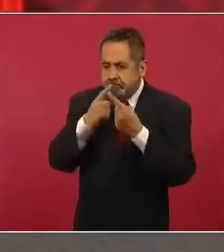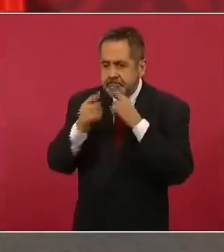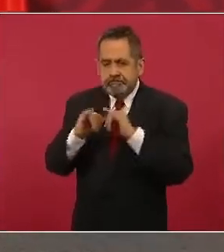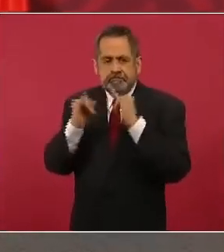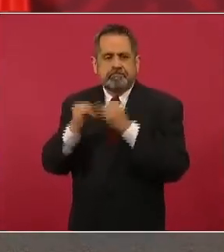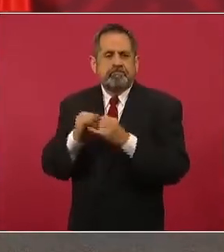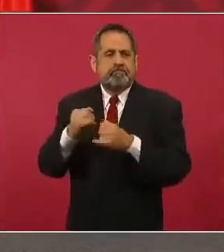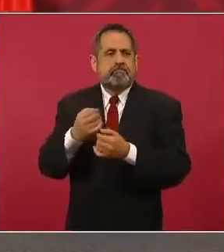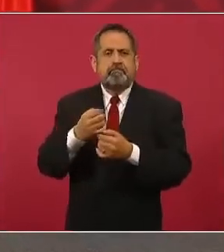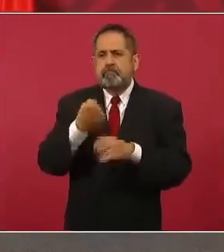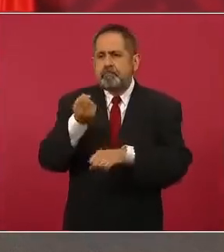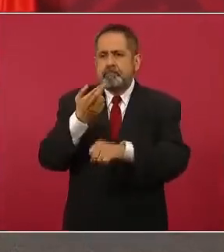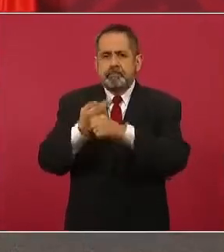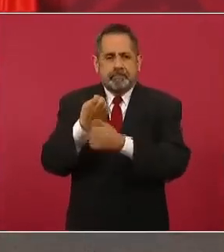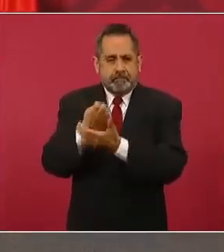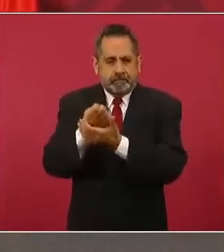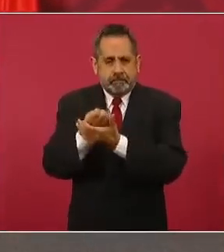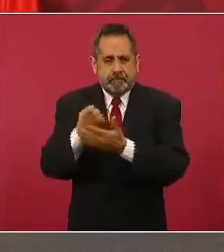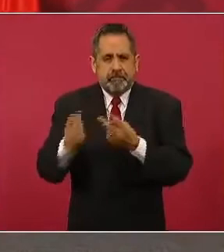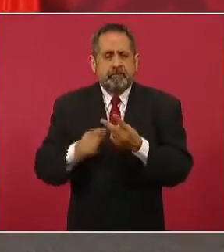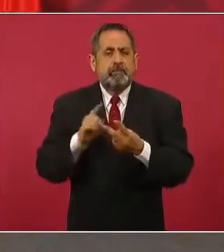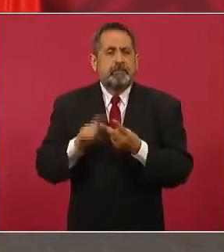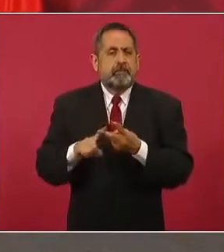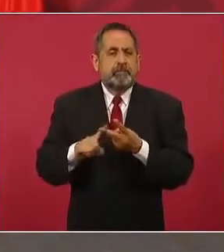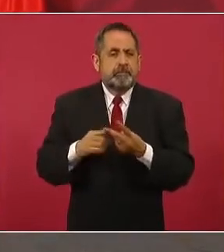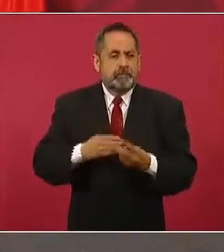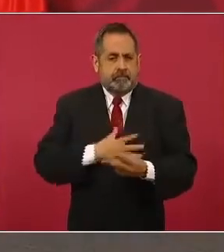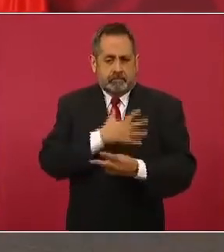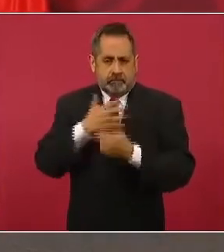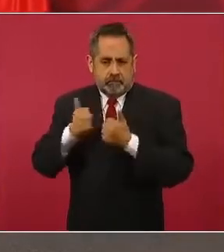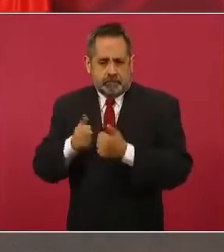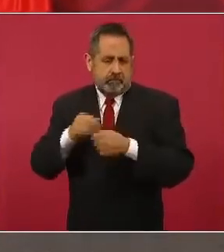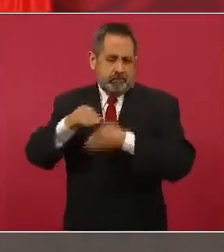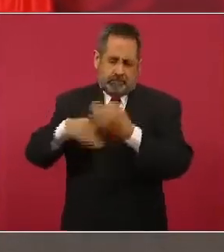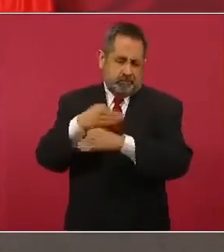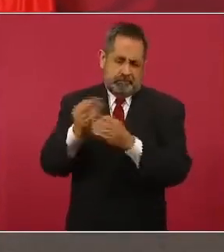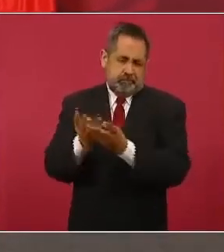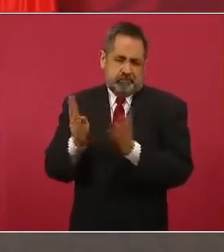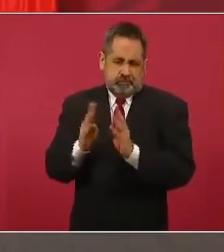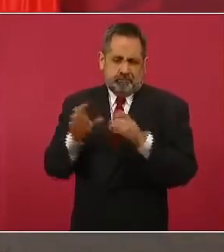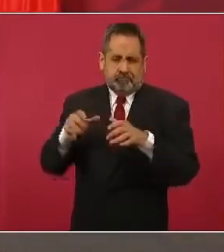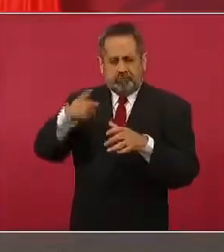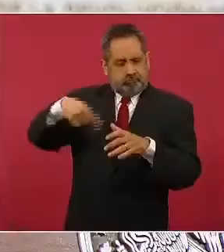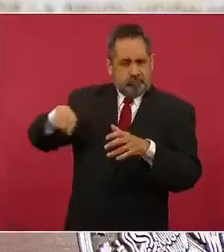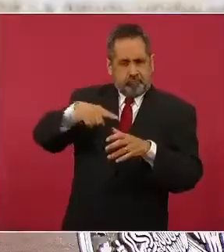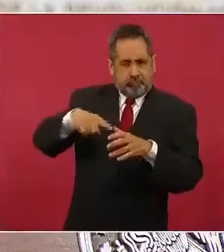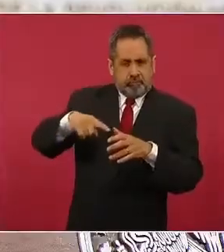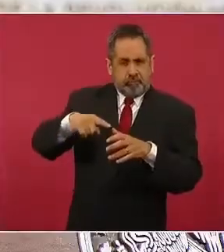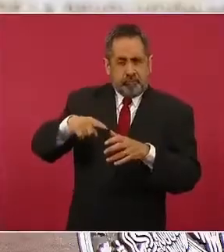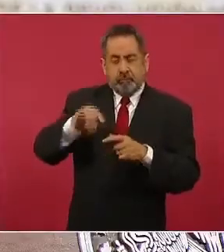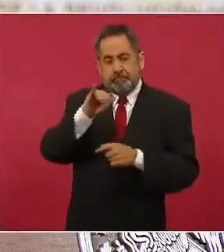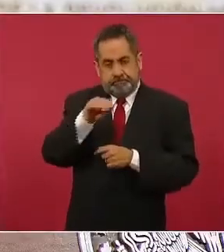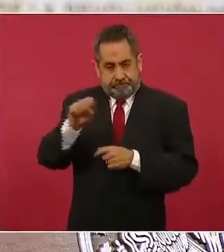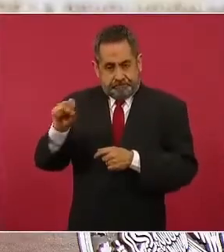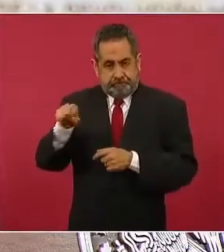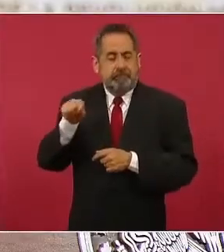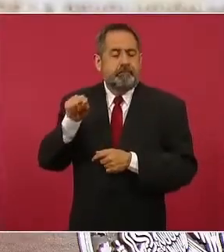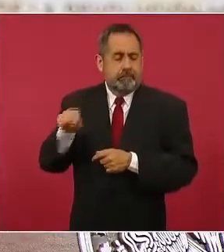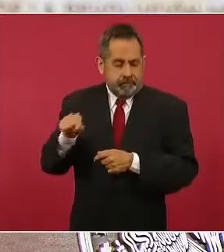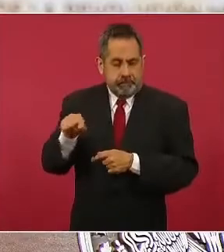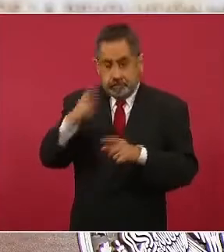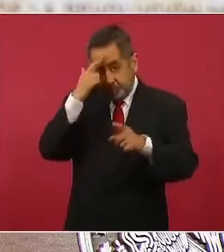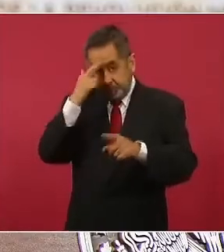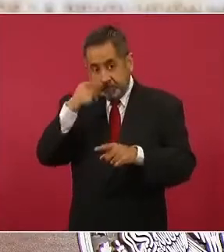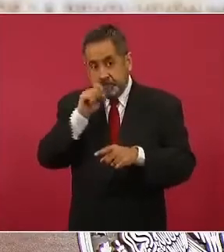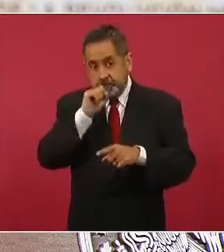Economía, Bienestar, todos los que… el Seguro Social, porque